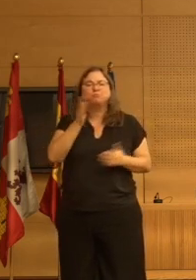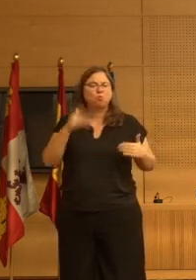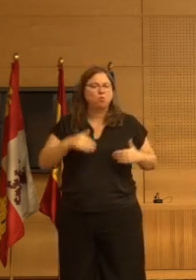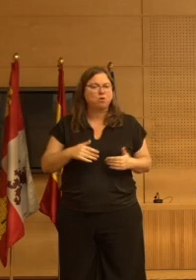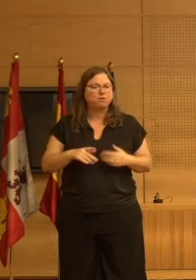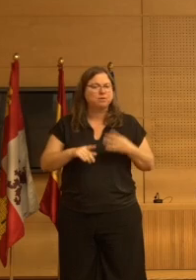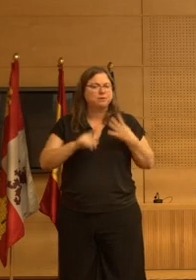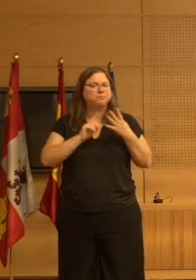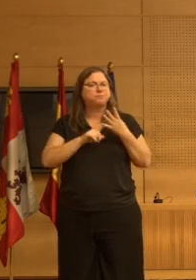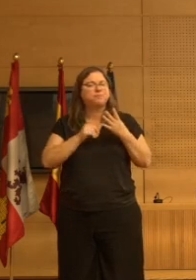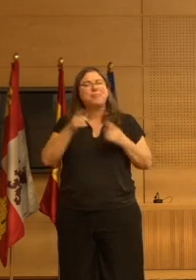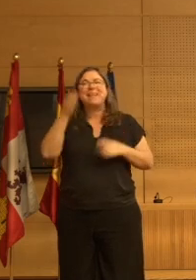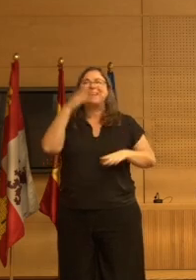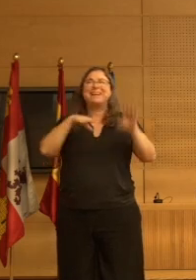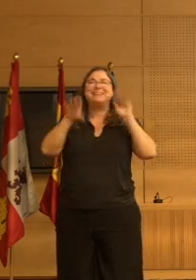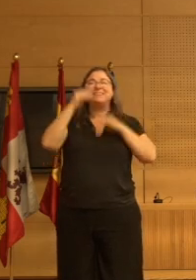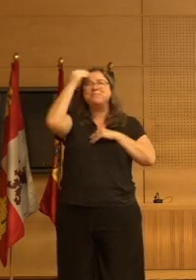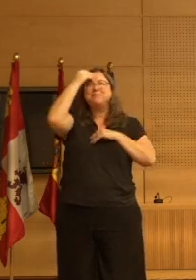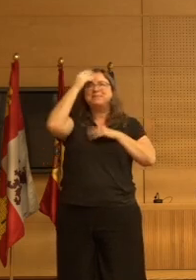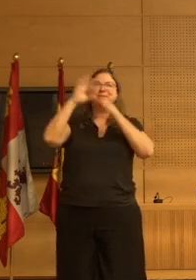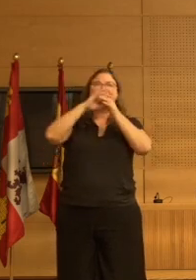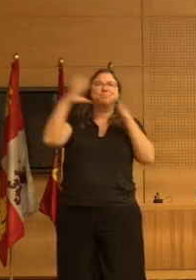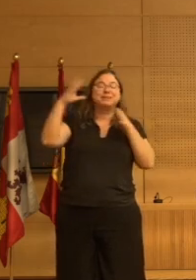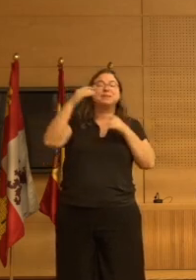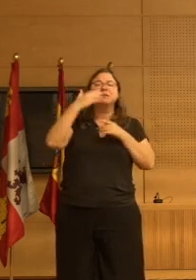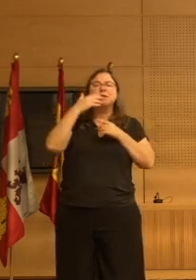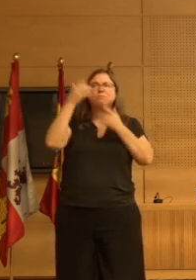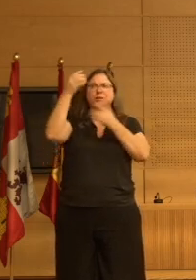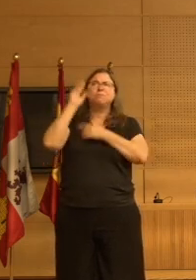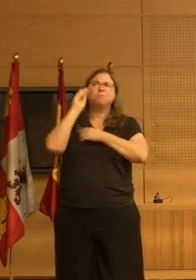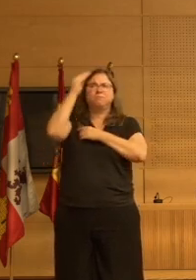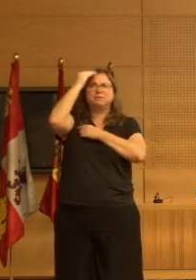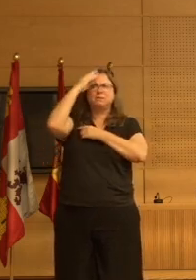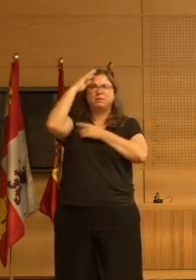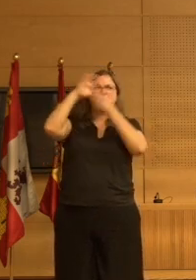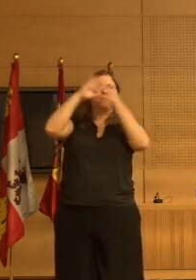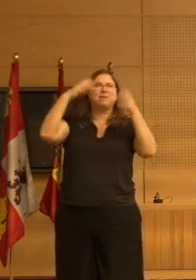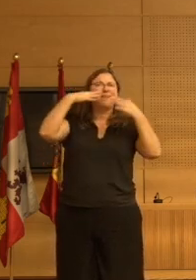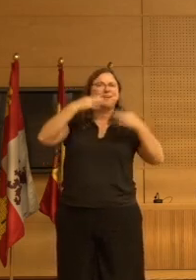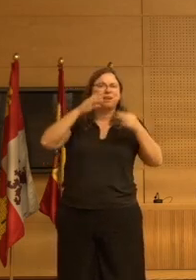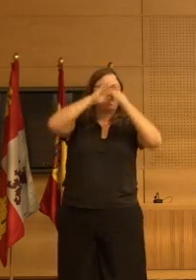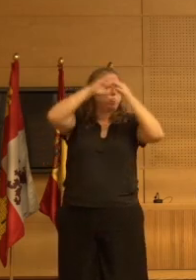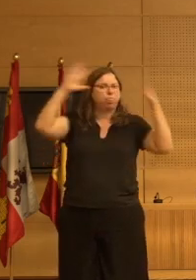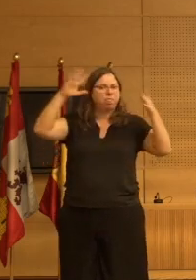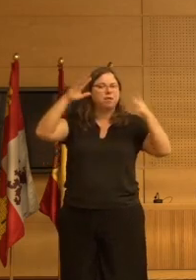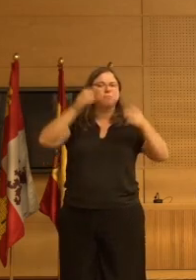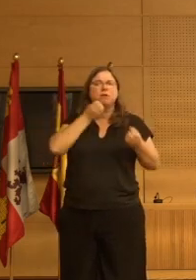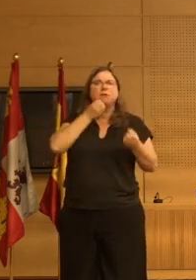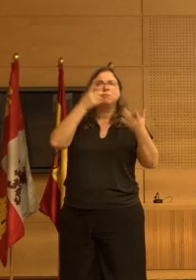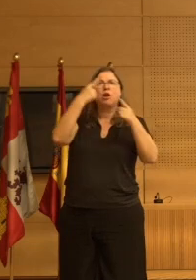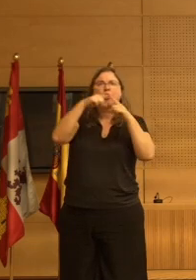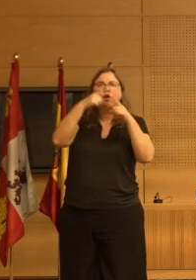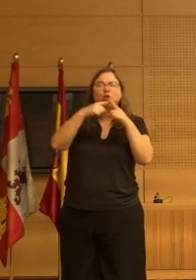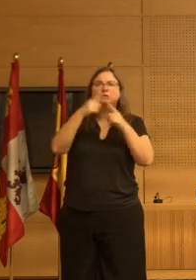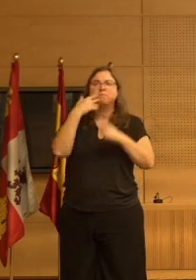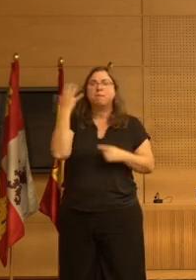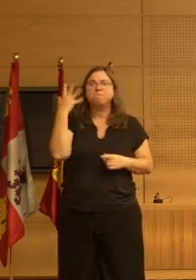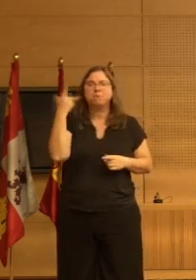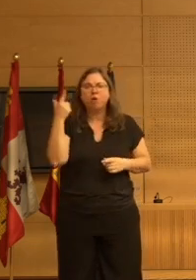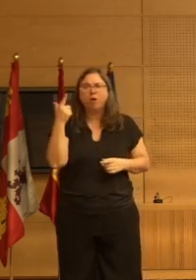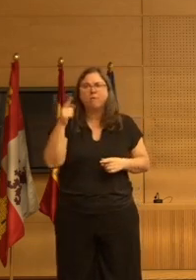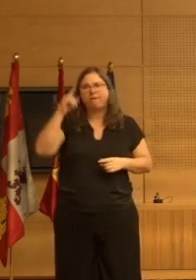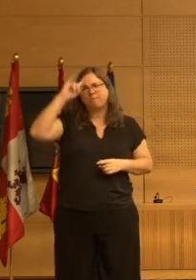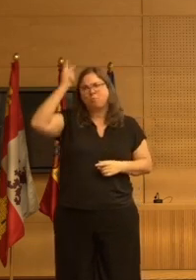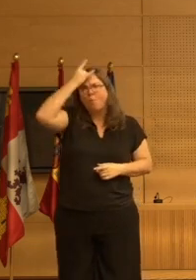la alteración de percepción pensamiento los síntomas psicóticos serían la expresión de creencias de robo perjuicio